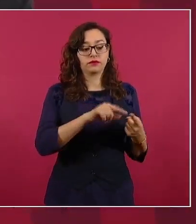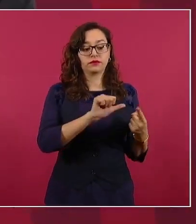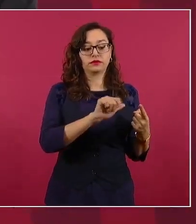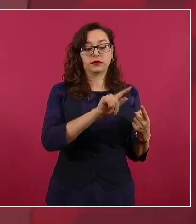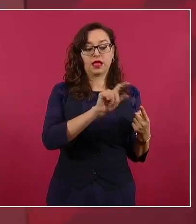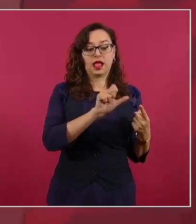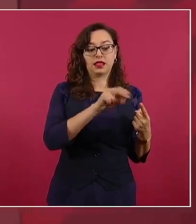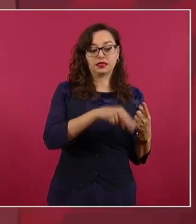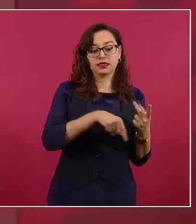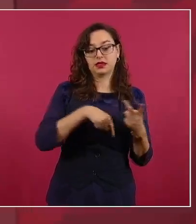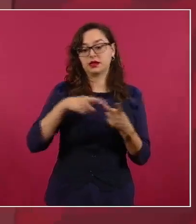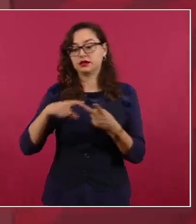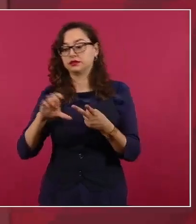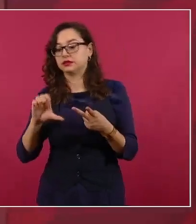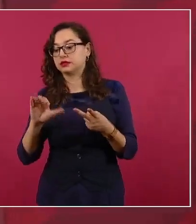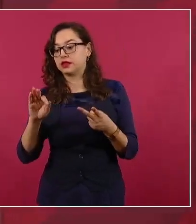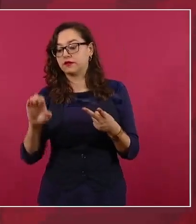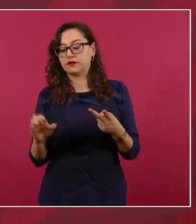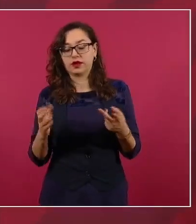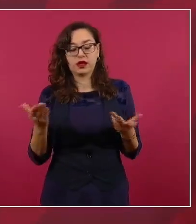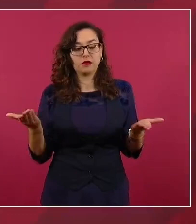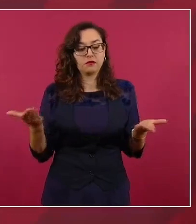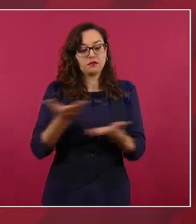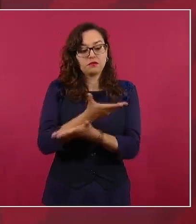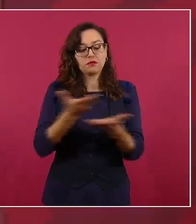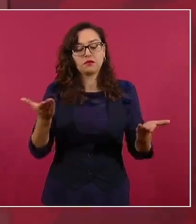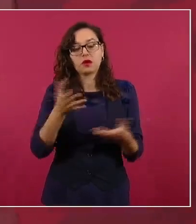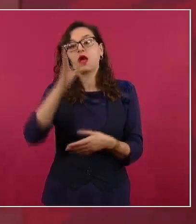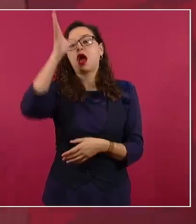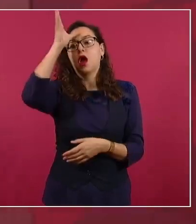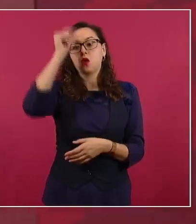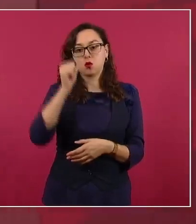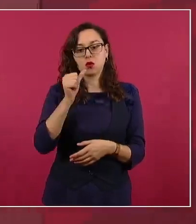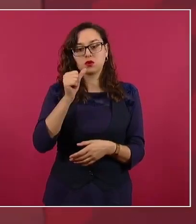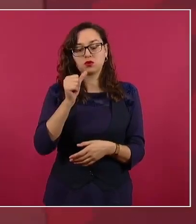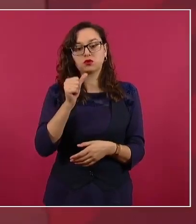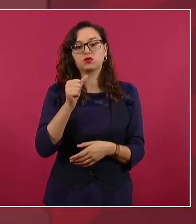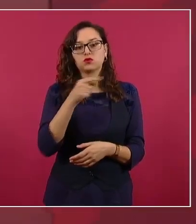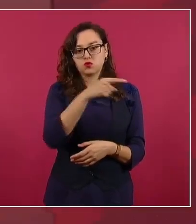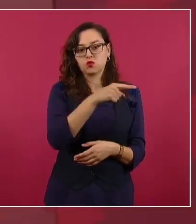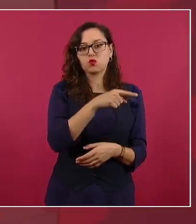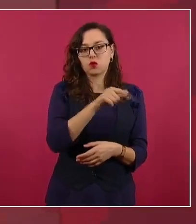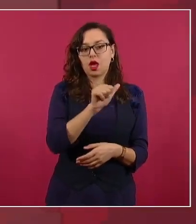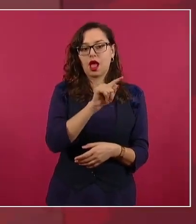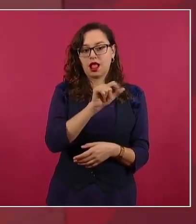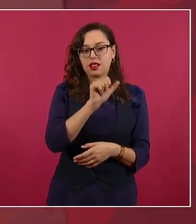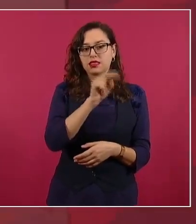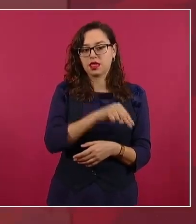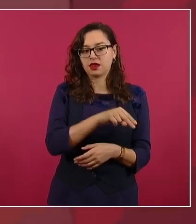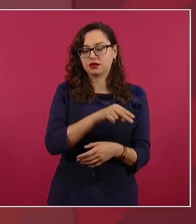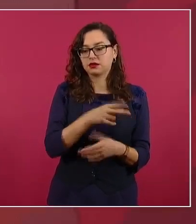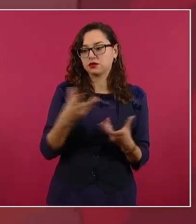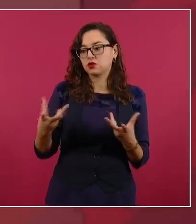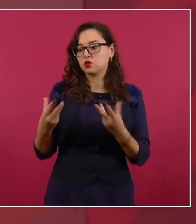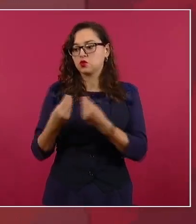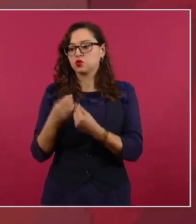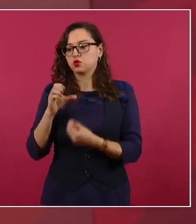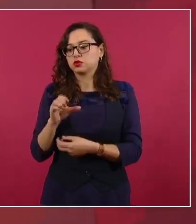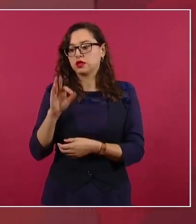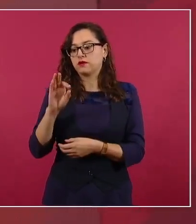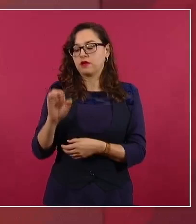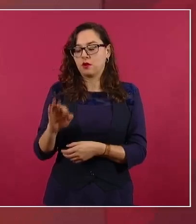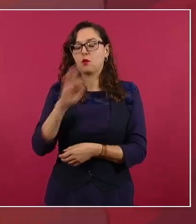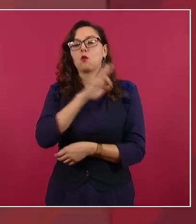para que Altán utilice esta infraestructura. Lo mismo la fibra